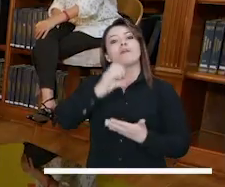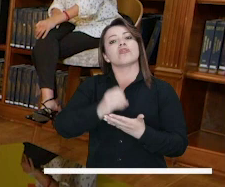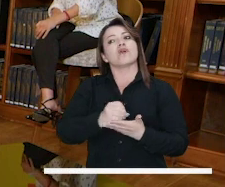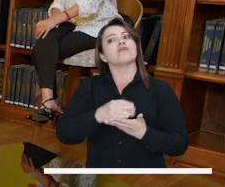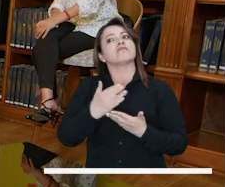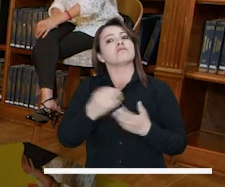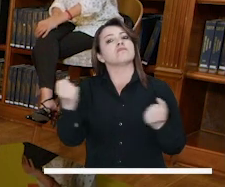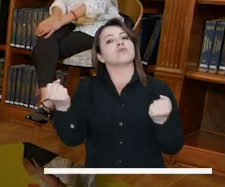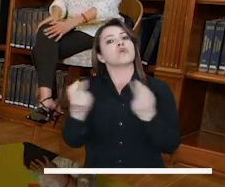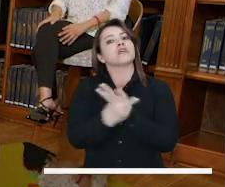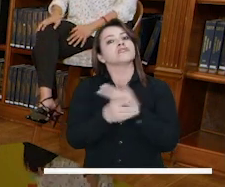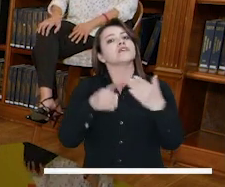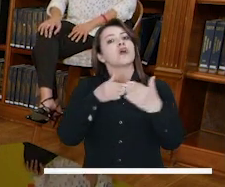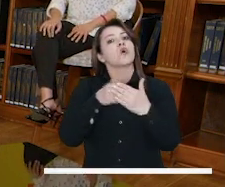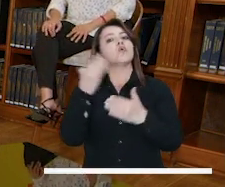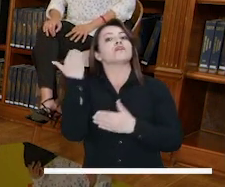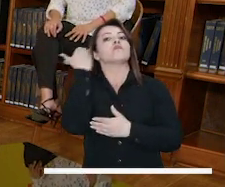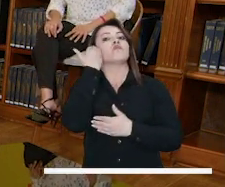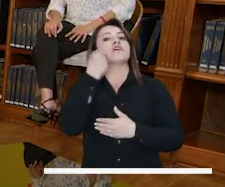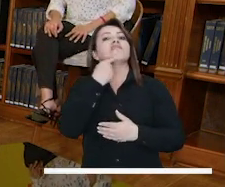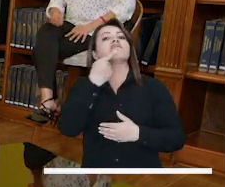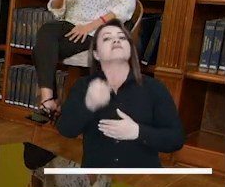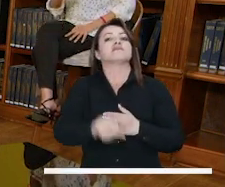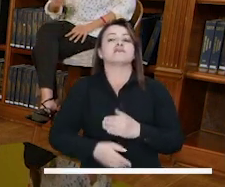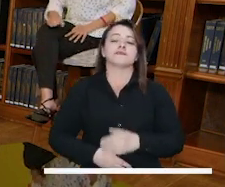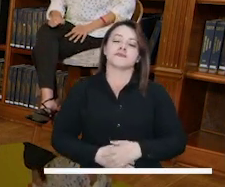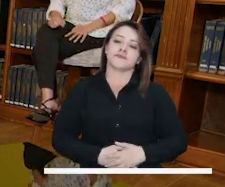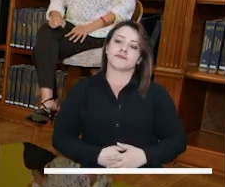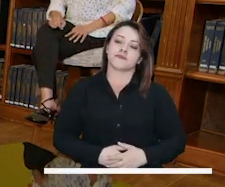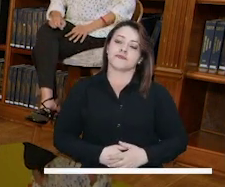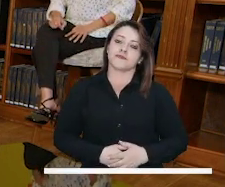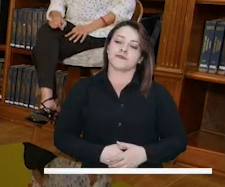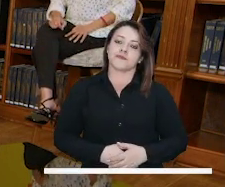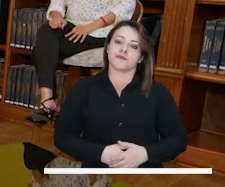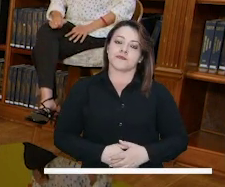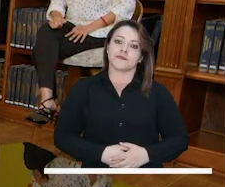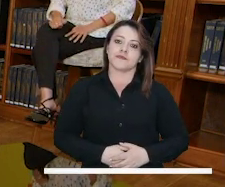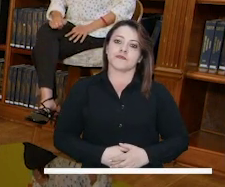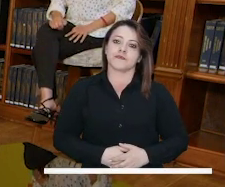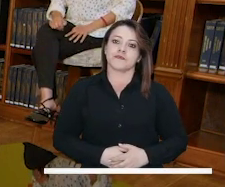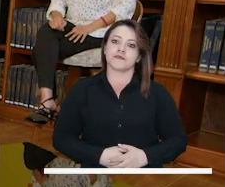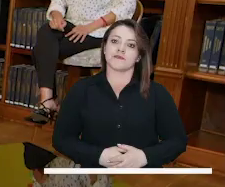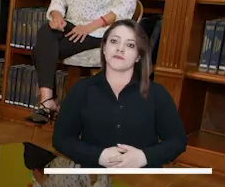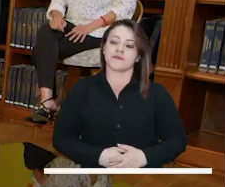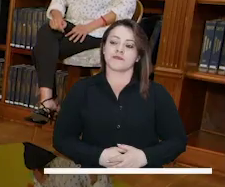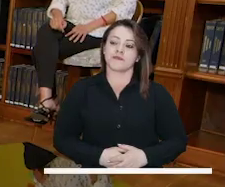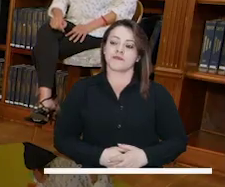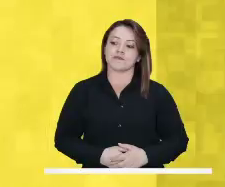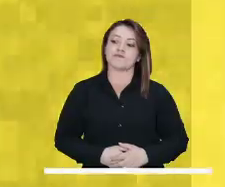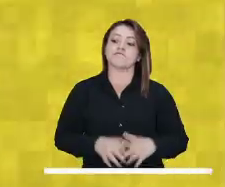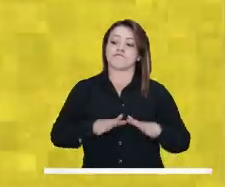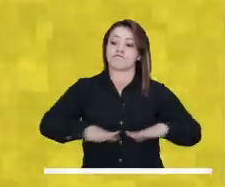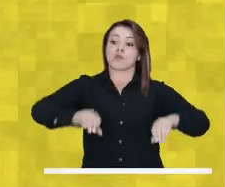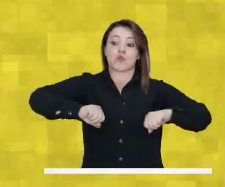ir con nuestra reportera Fernanda González, que tiene, por supuesto, la voz de todos ustedes. Adelante, Fernanda.